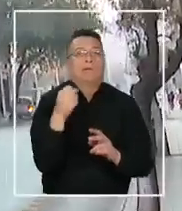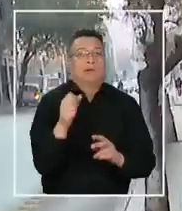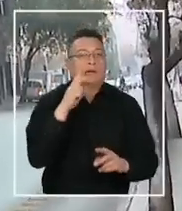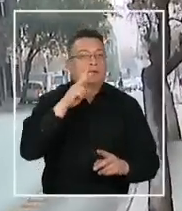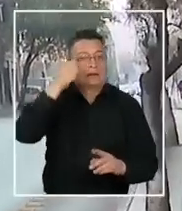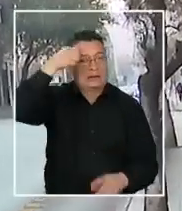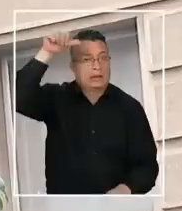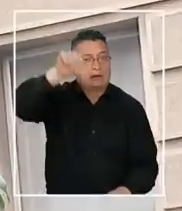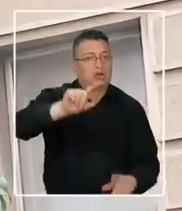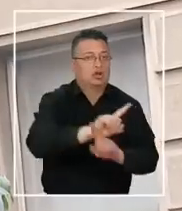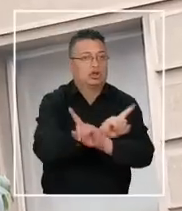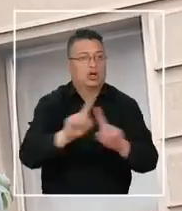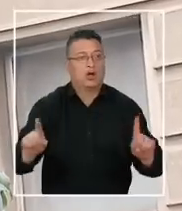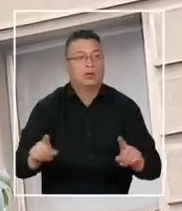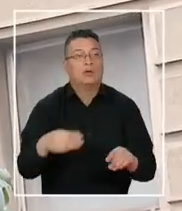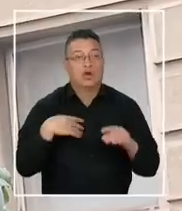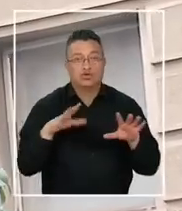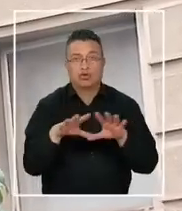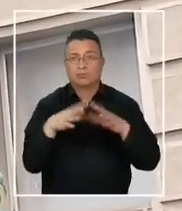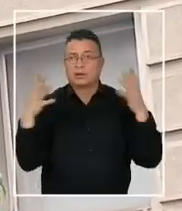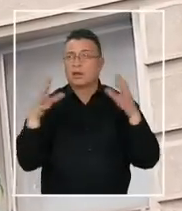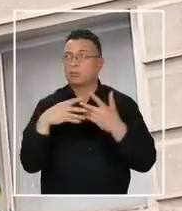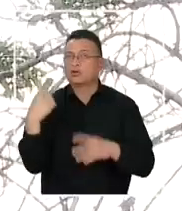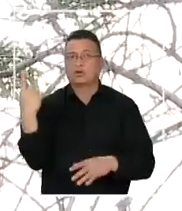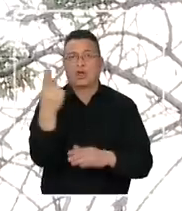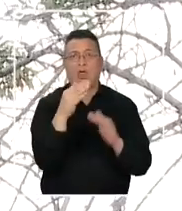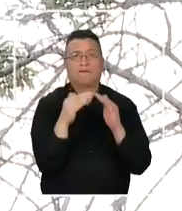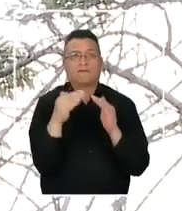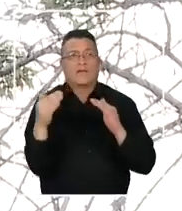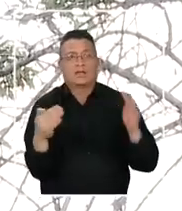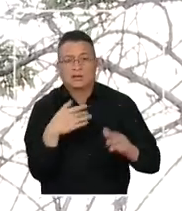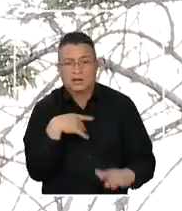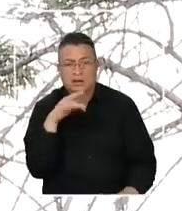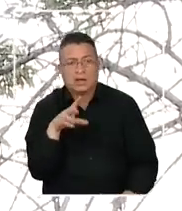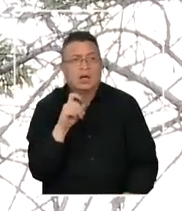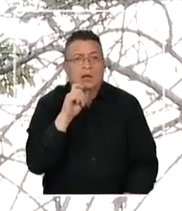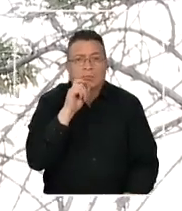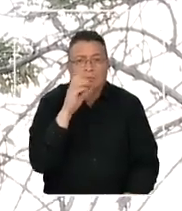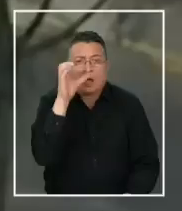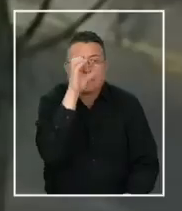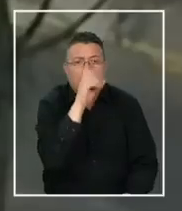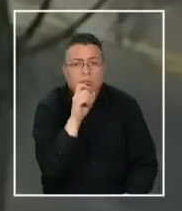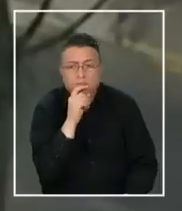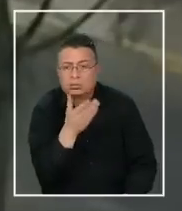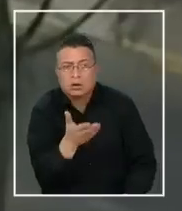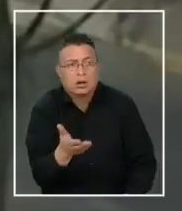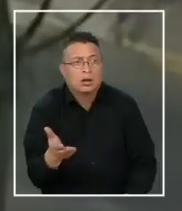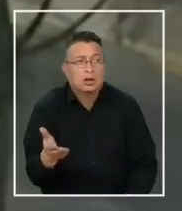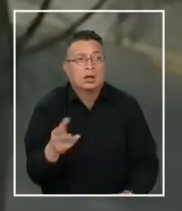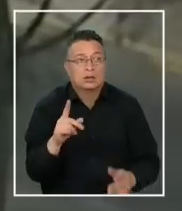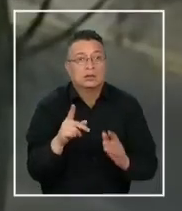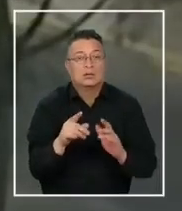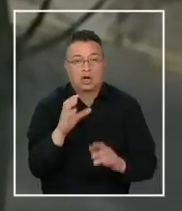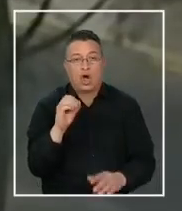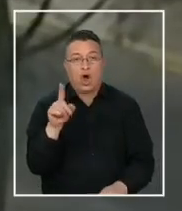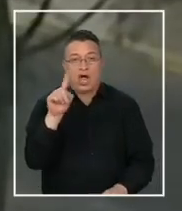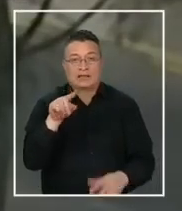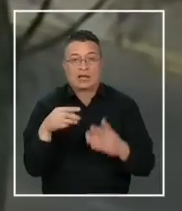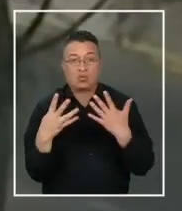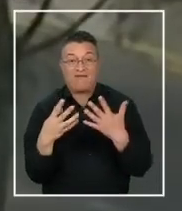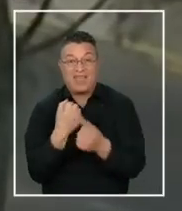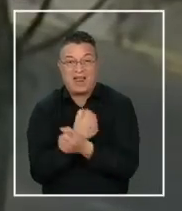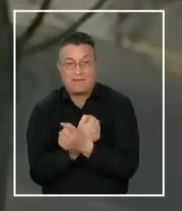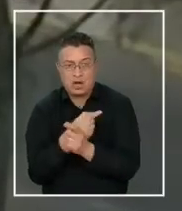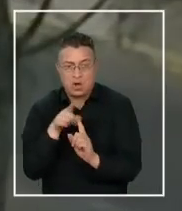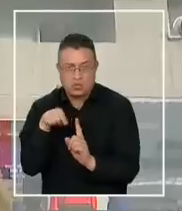Sorpresa al día siguiente entre los vecinos de los departamentos por saber a quiénes andan buscando. Pasos que el OS9 sigue